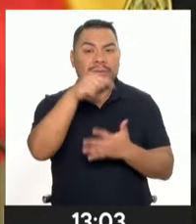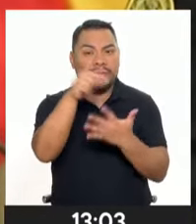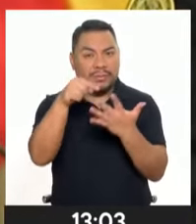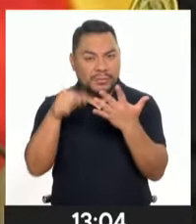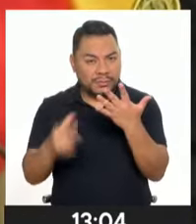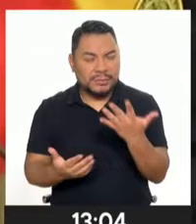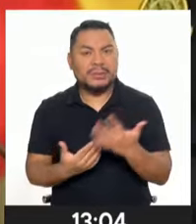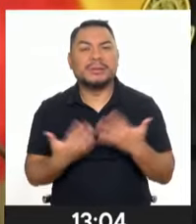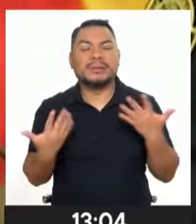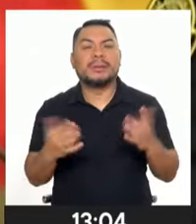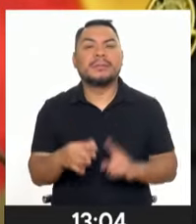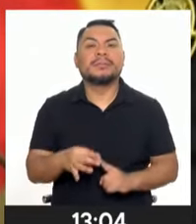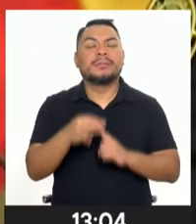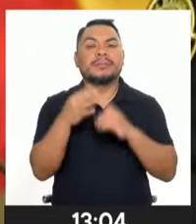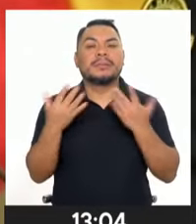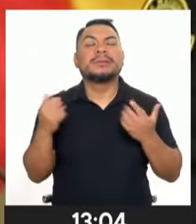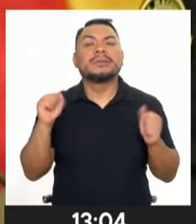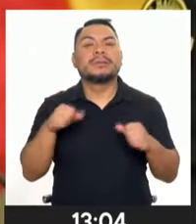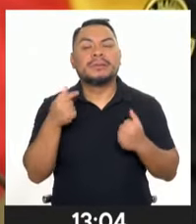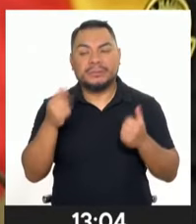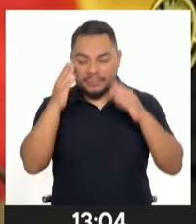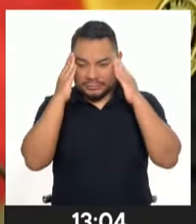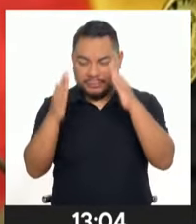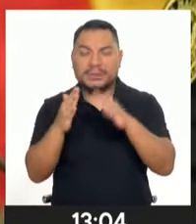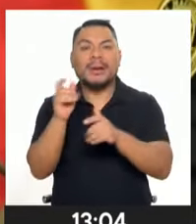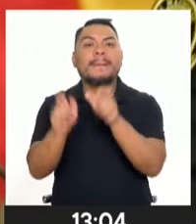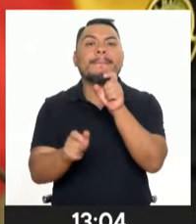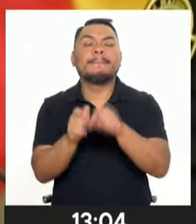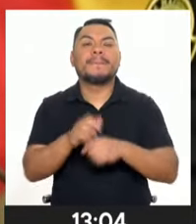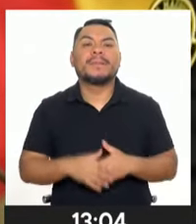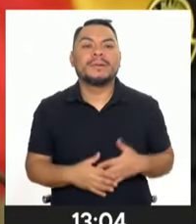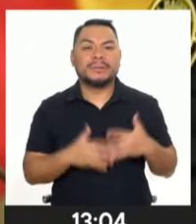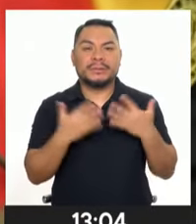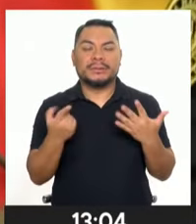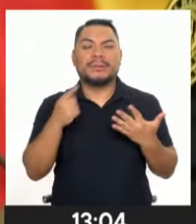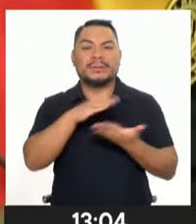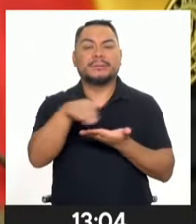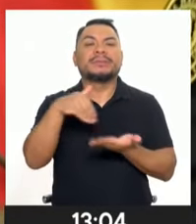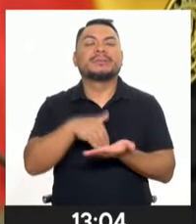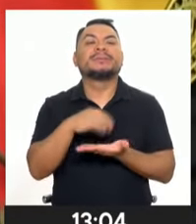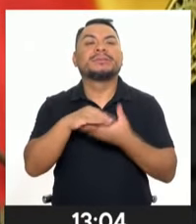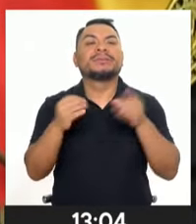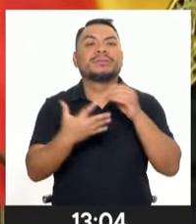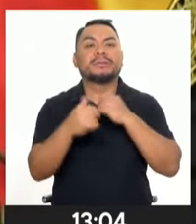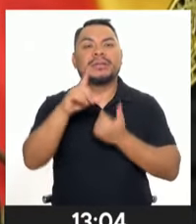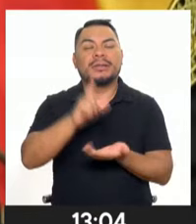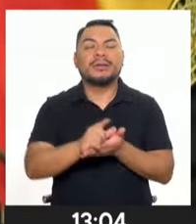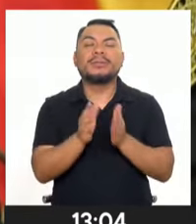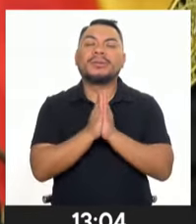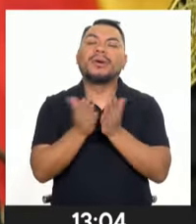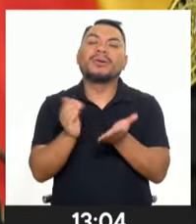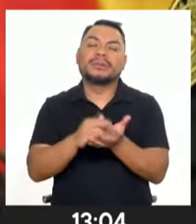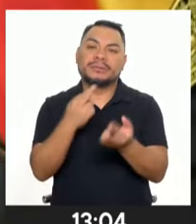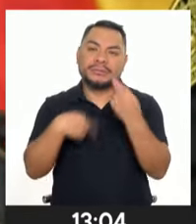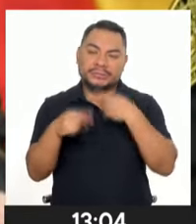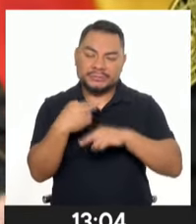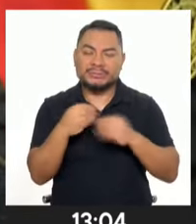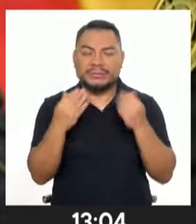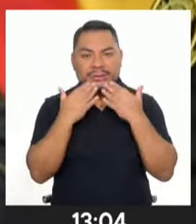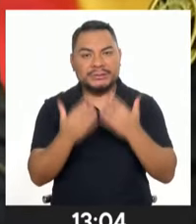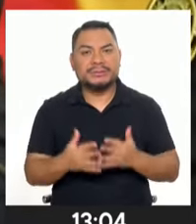principales en los que se concentrarían las personas en el Centro Histórico de Lima. No sé si nos lo puede repetir, por favor. Muchas gracias.